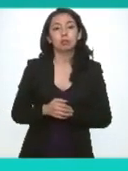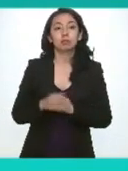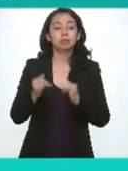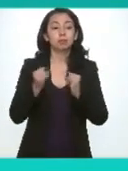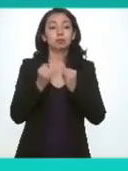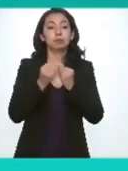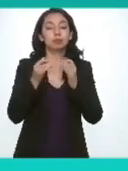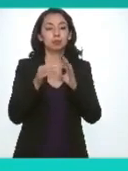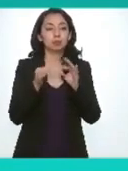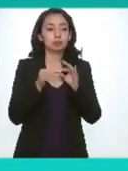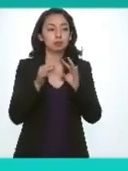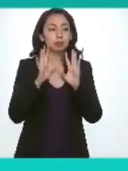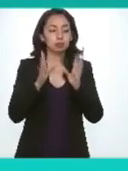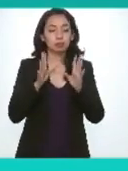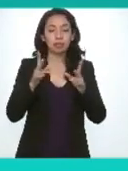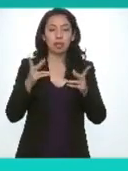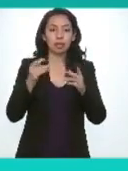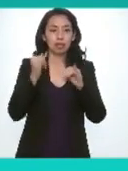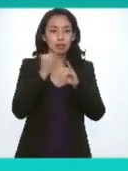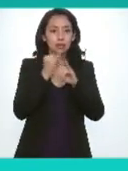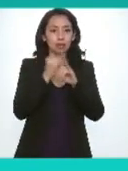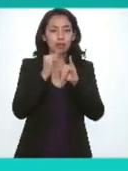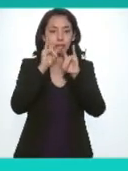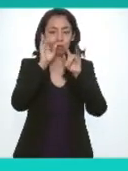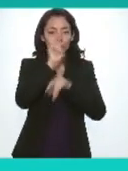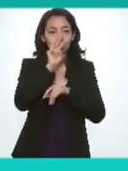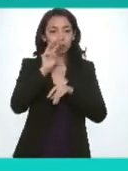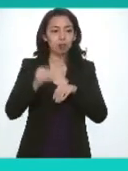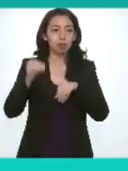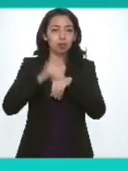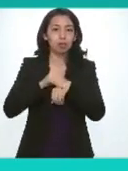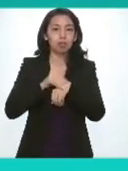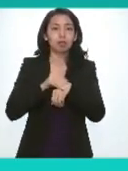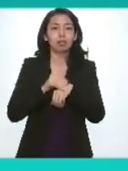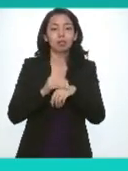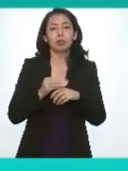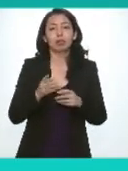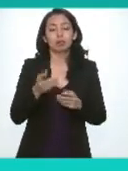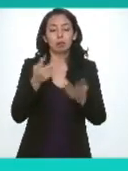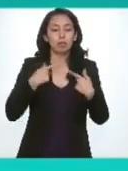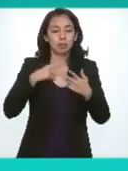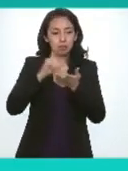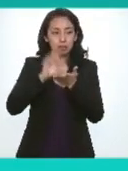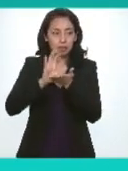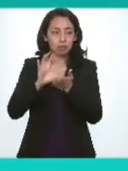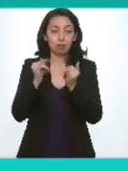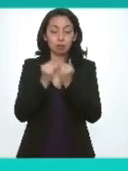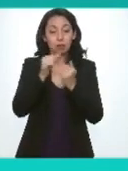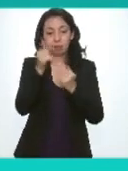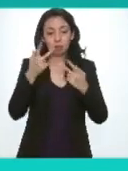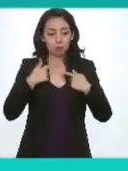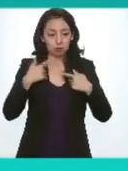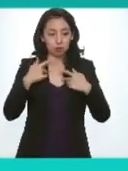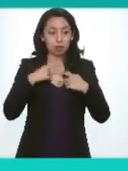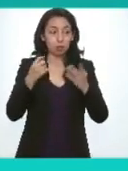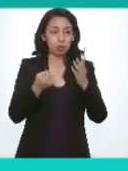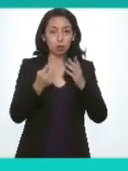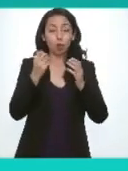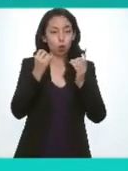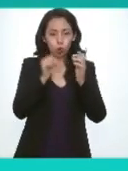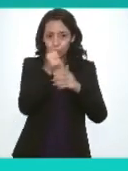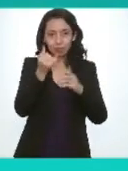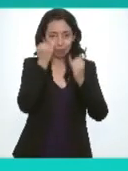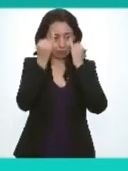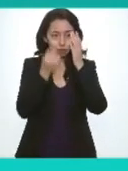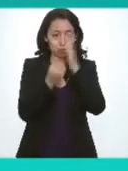obligación de incorporar en las páginas de internet portales accesibles para personas con discapacidad otra de las grandes innovaciones la encontramos en